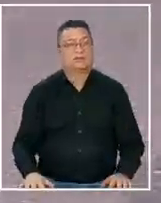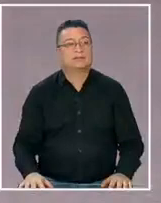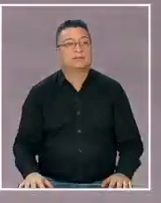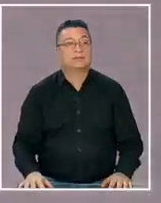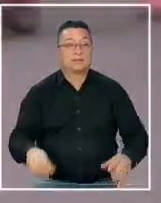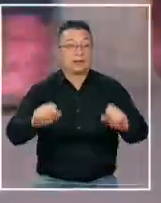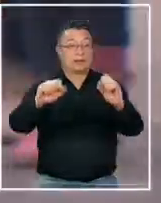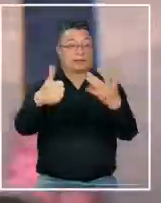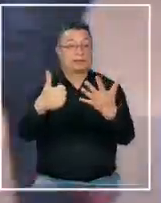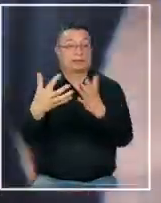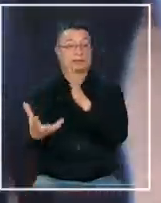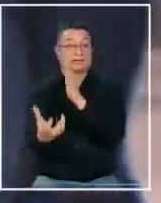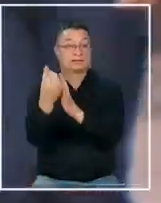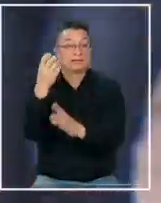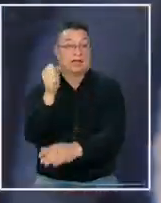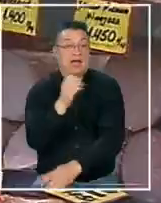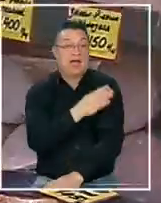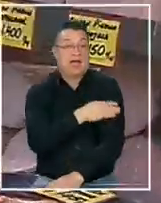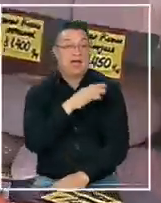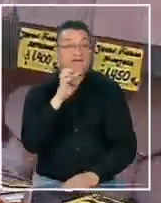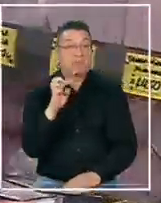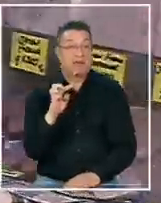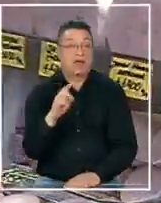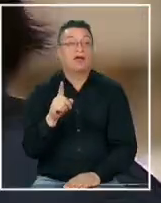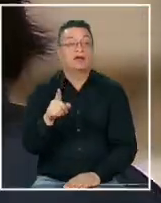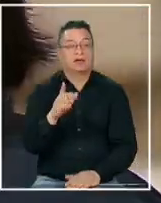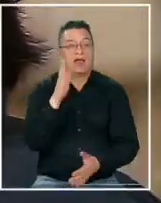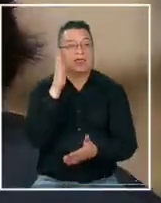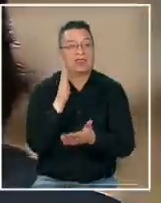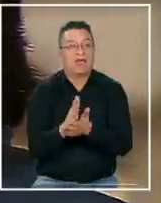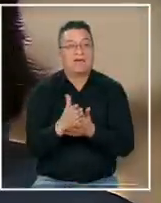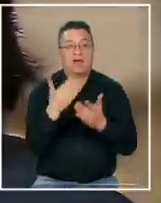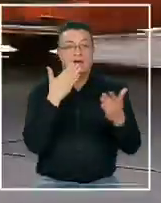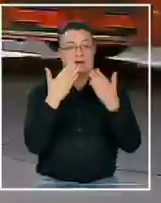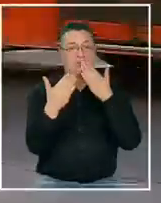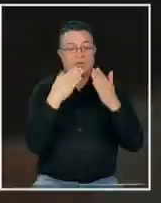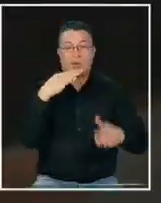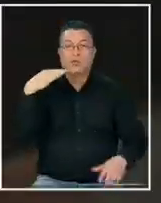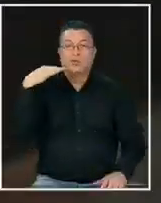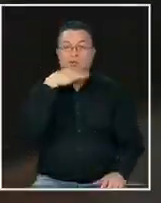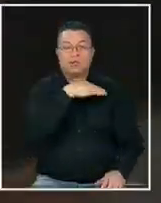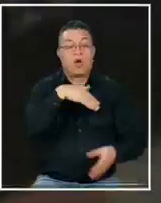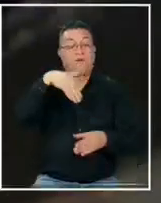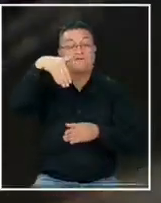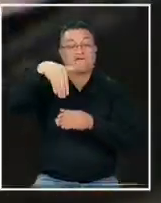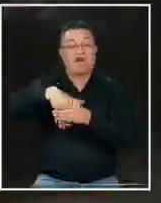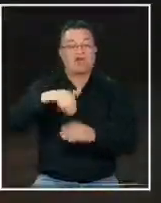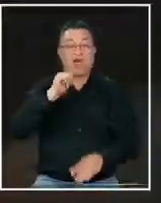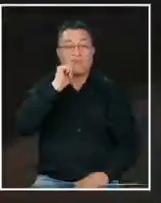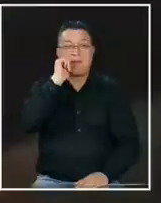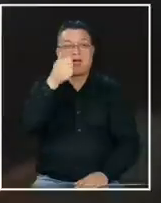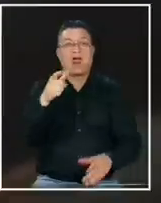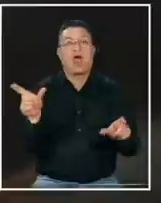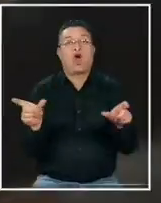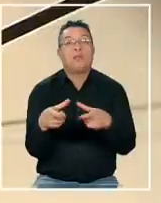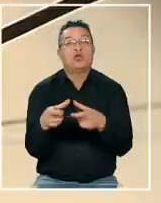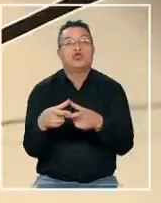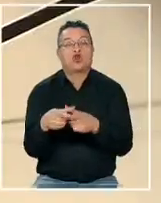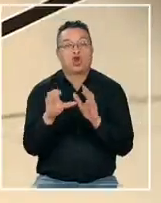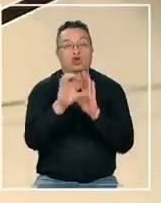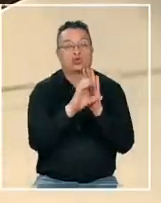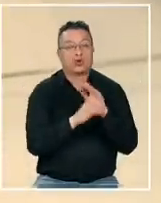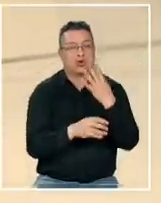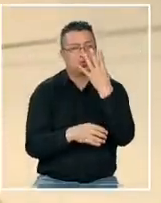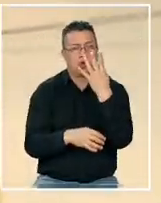El sexto retiro de fondos previsionales, entonces, tiene discusión inmediata. Se vota mañana en la Comisión de Constitución a eso de las